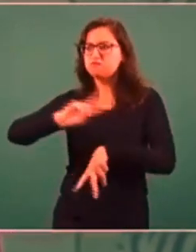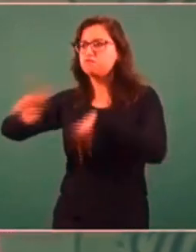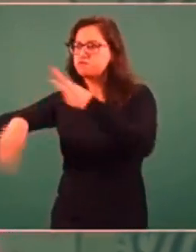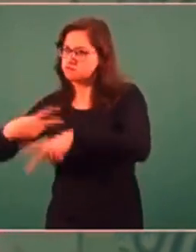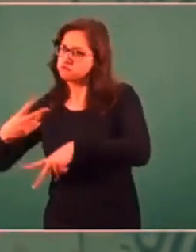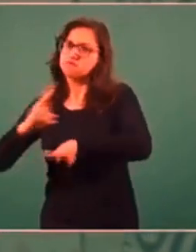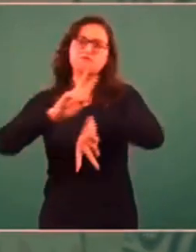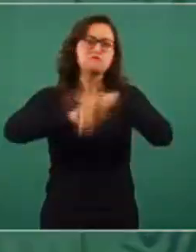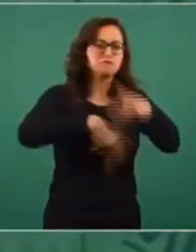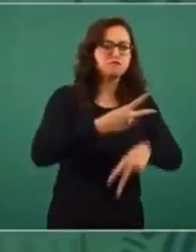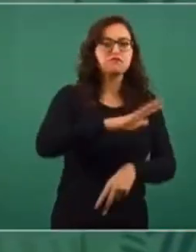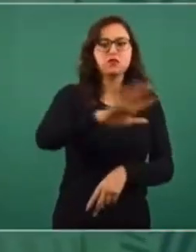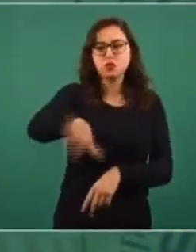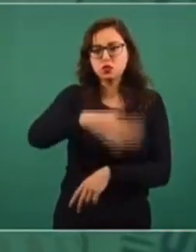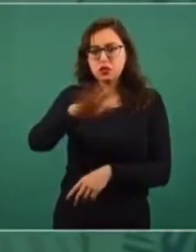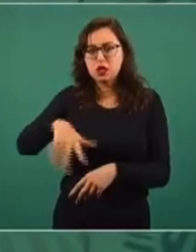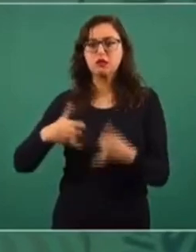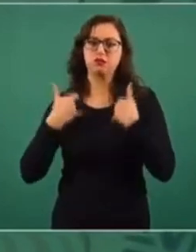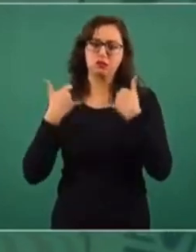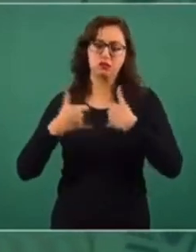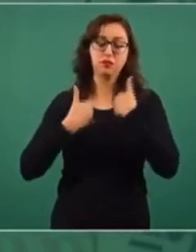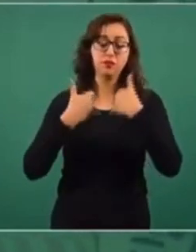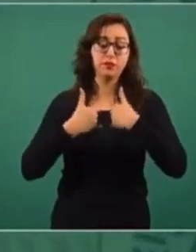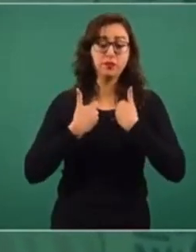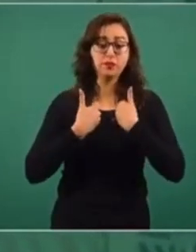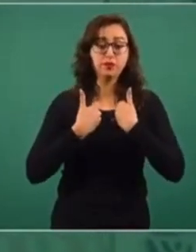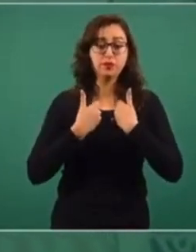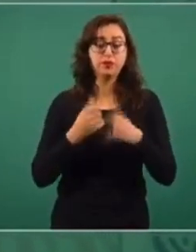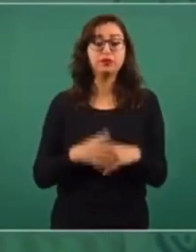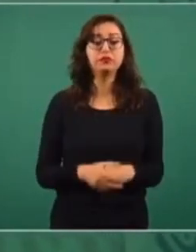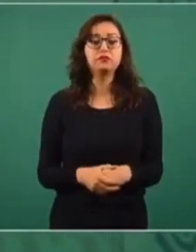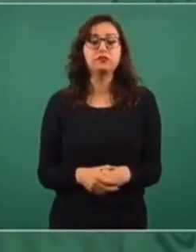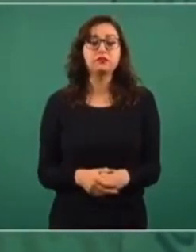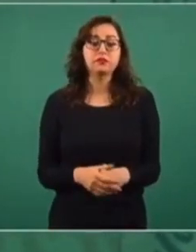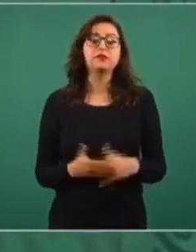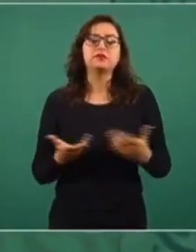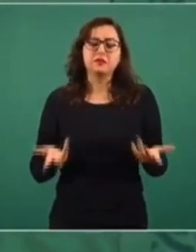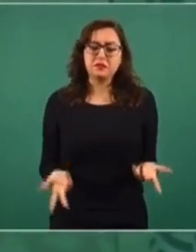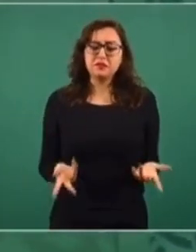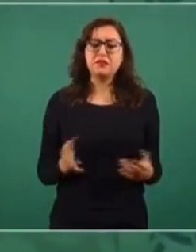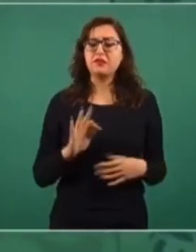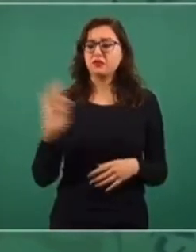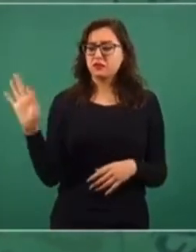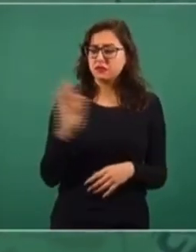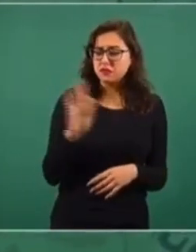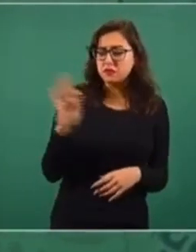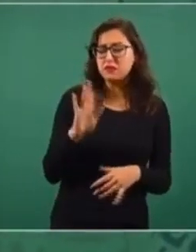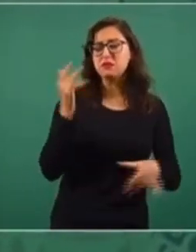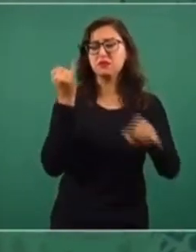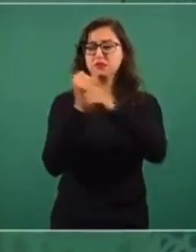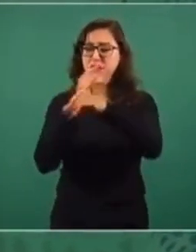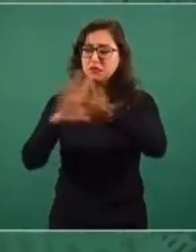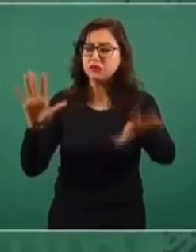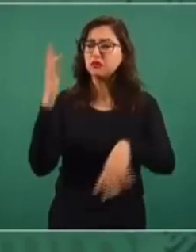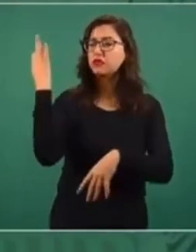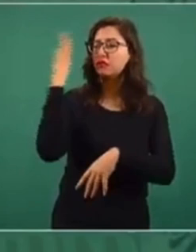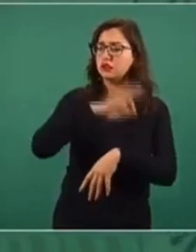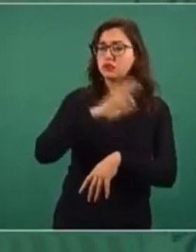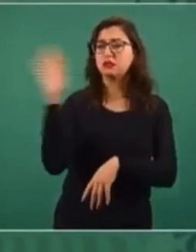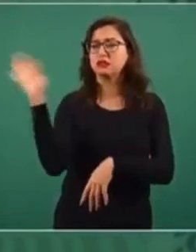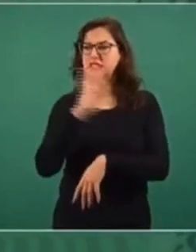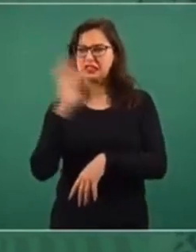paradero de los muchachos. Entonces, podrá haber infiltraciones, podrá haber periodicazos, pero nosotros